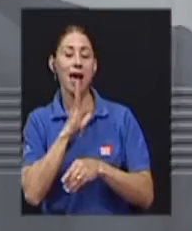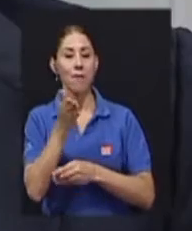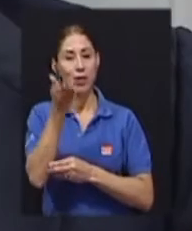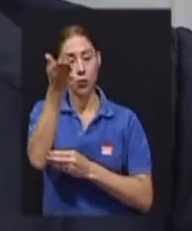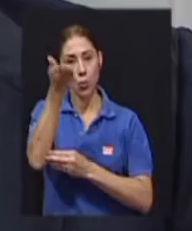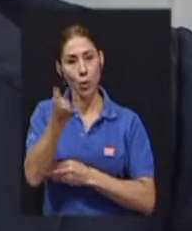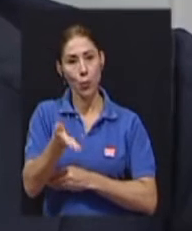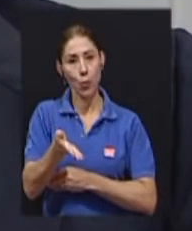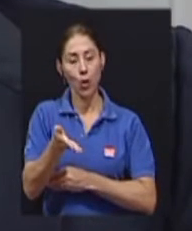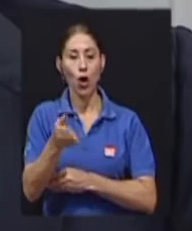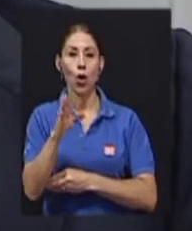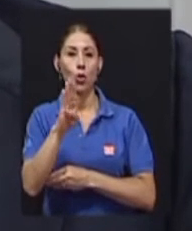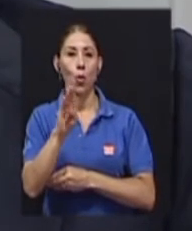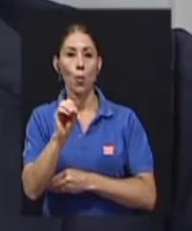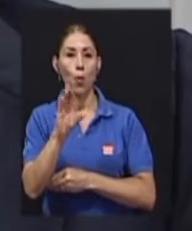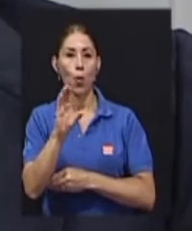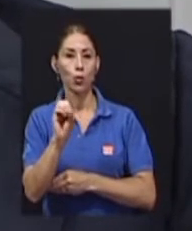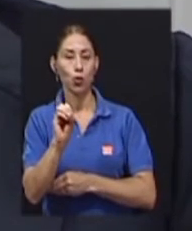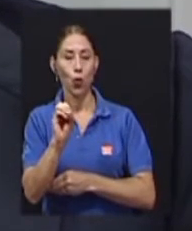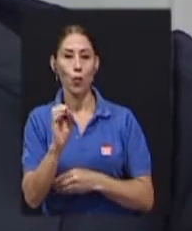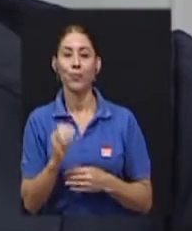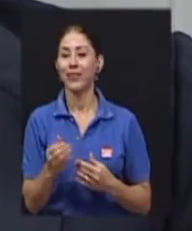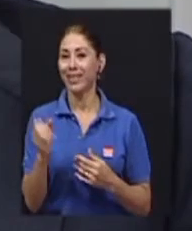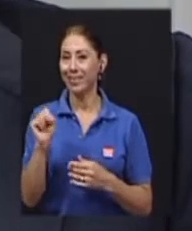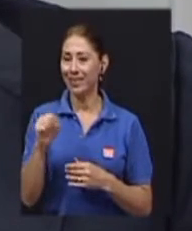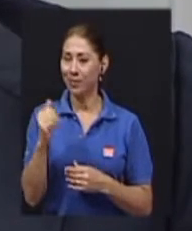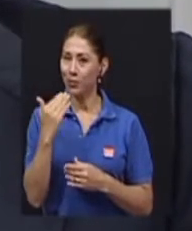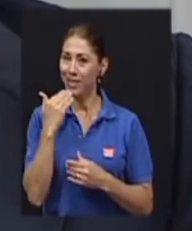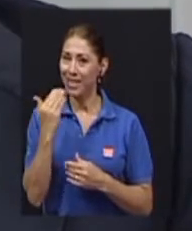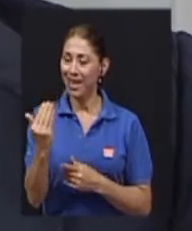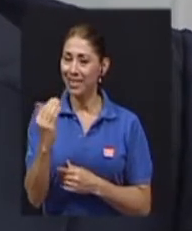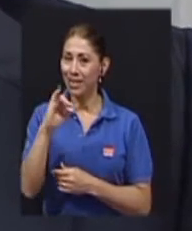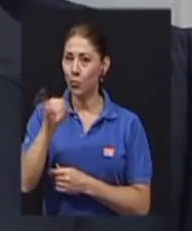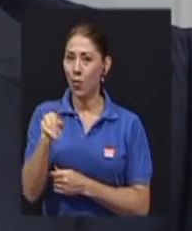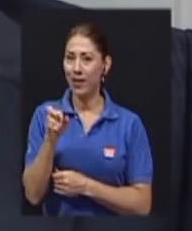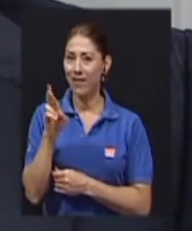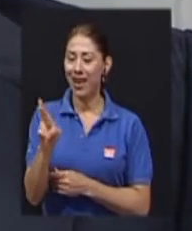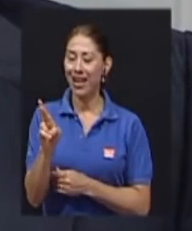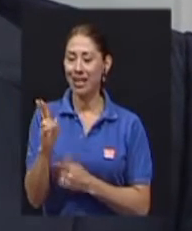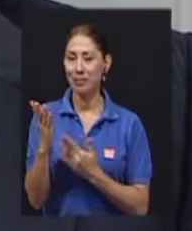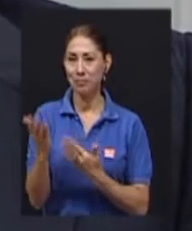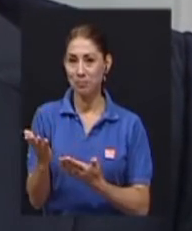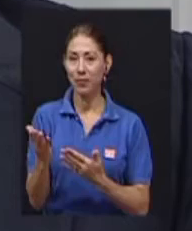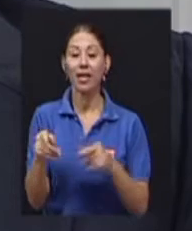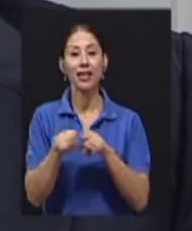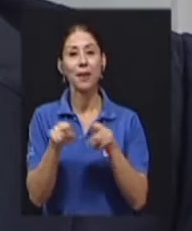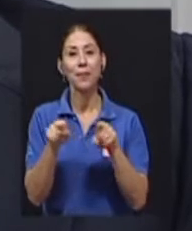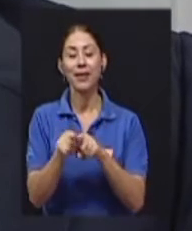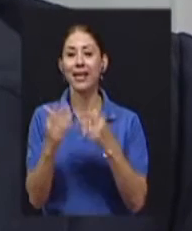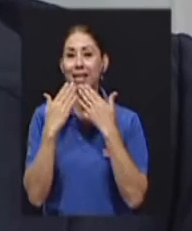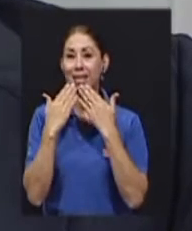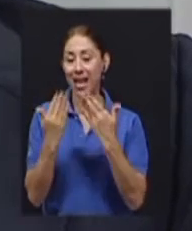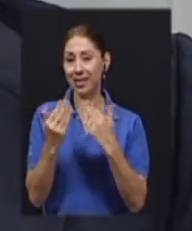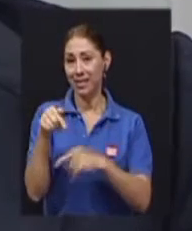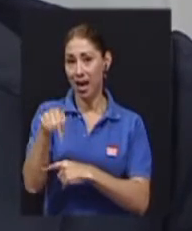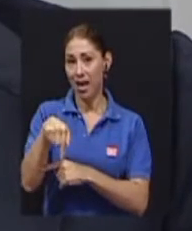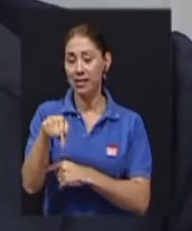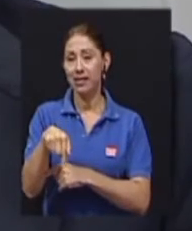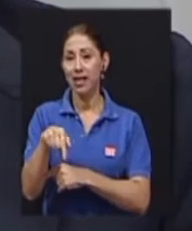Sí, muchas gracias Don Juan Rafael Vargas y gracias también a este canal